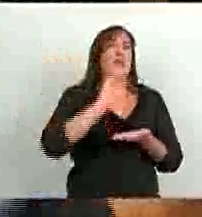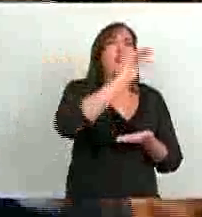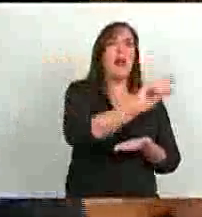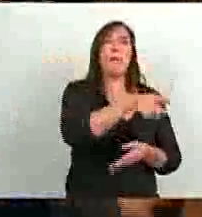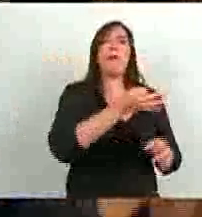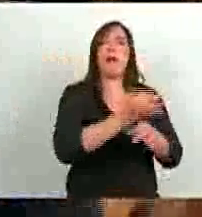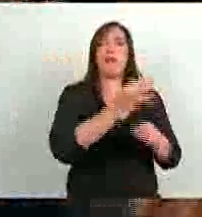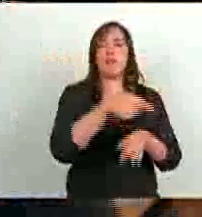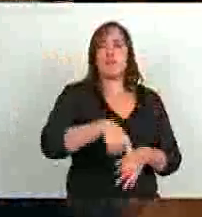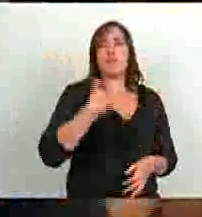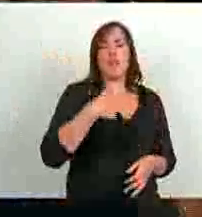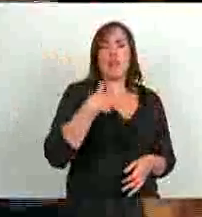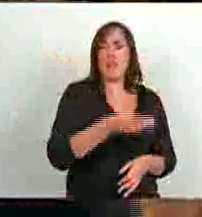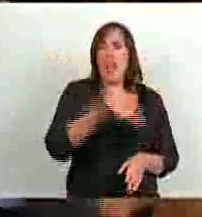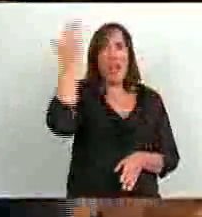había logrado.